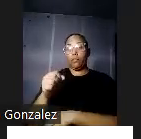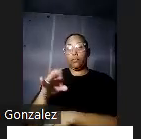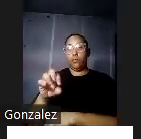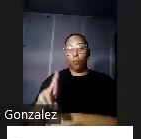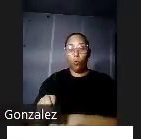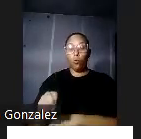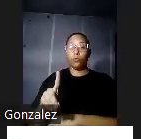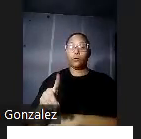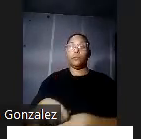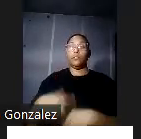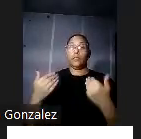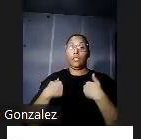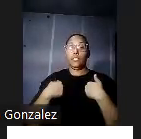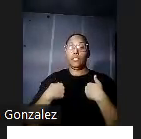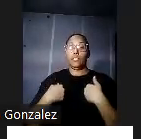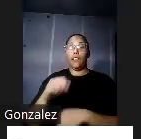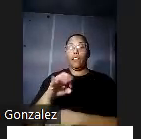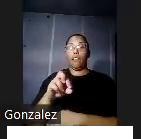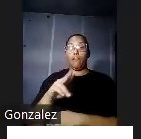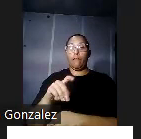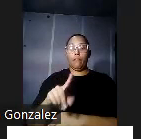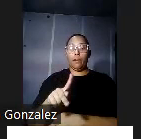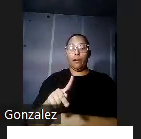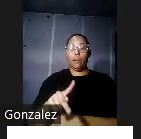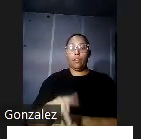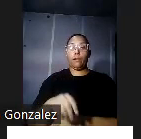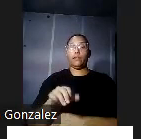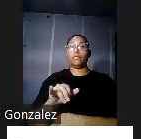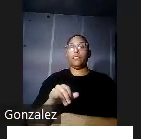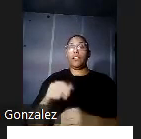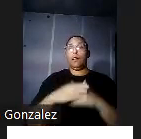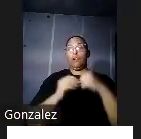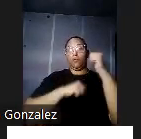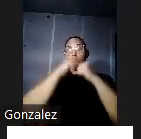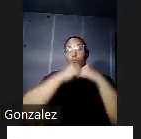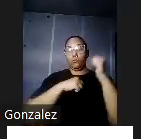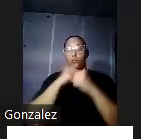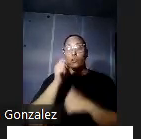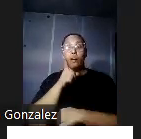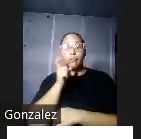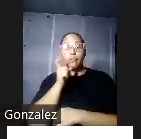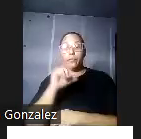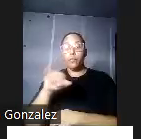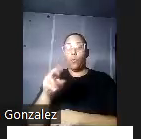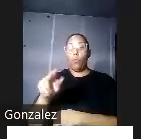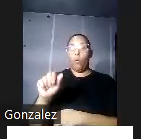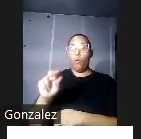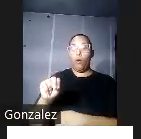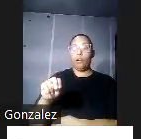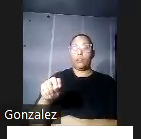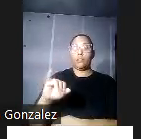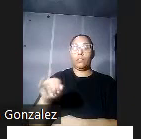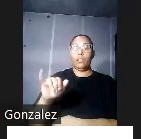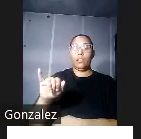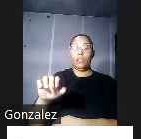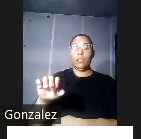diversas fuentes a Frank B. Hatch y su construcción a Juan Jiménez. Frank Hatch fue conocido como el constructor de las casas